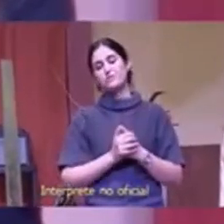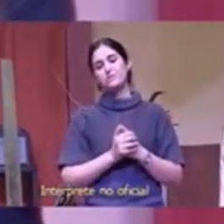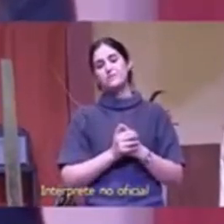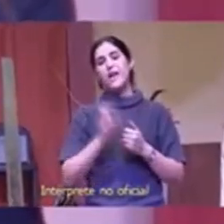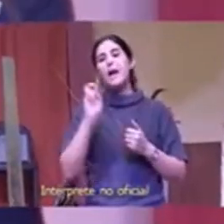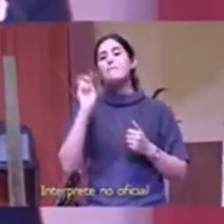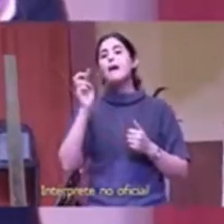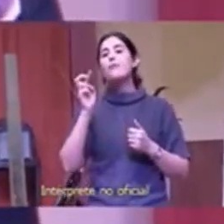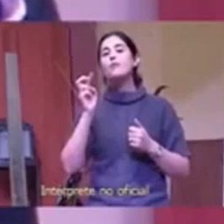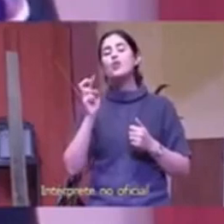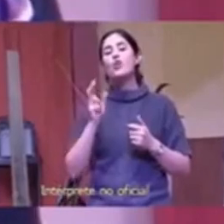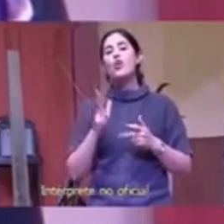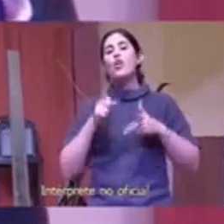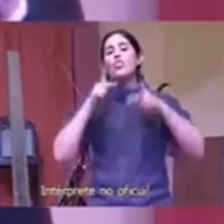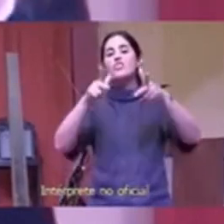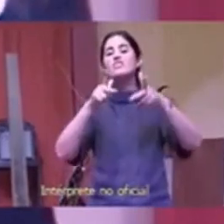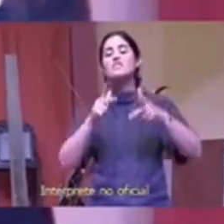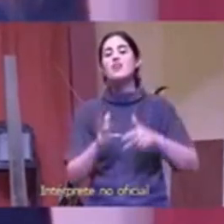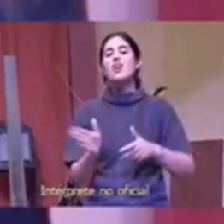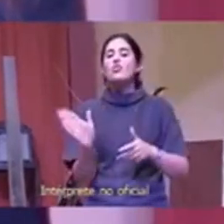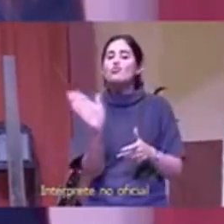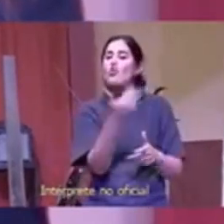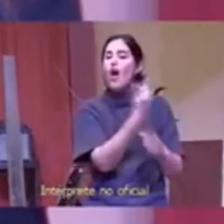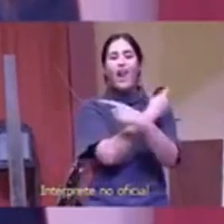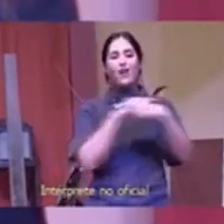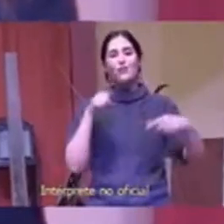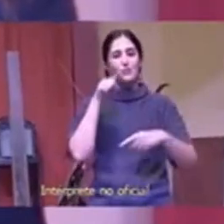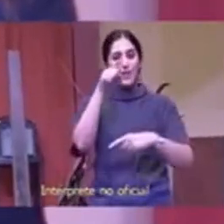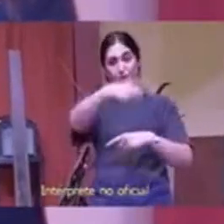lo que ustedes hacen